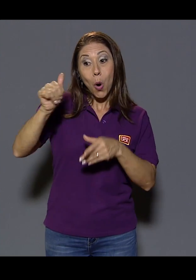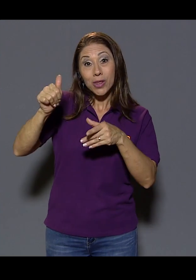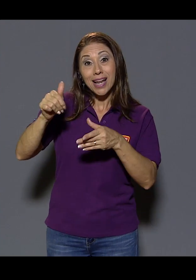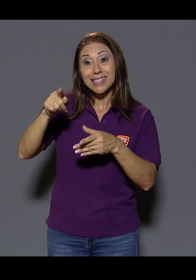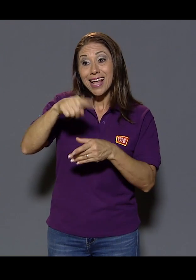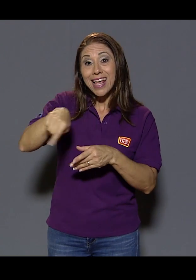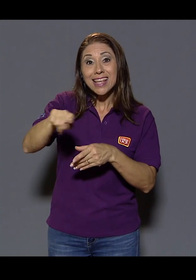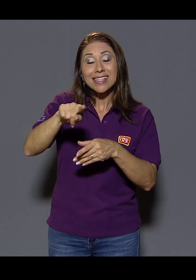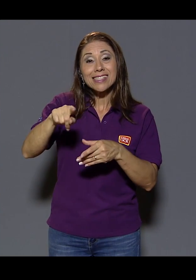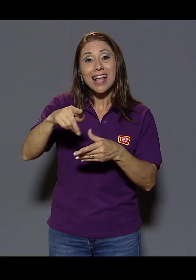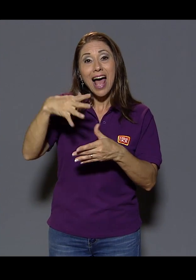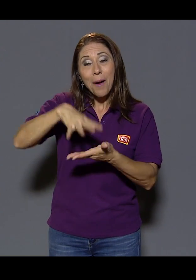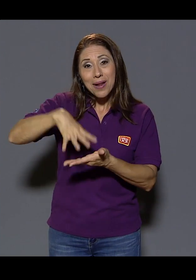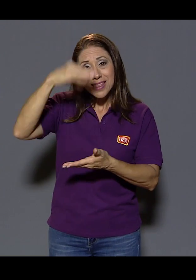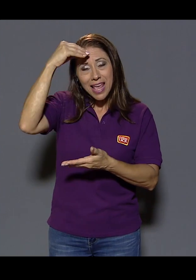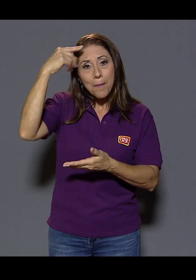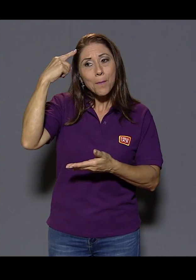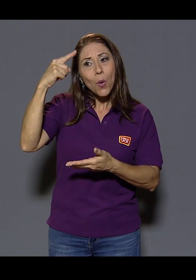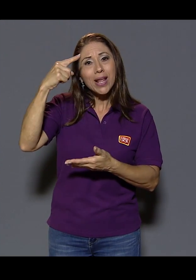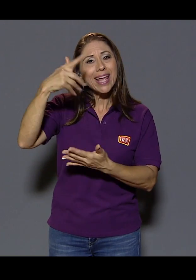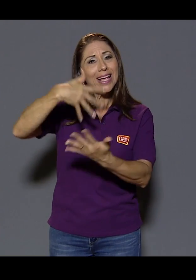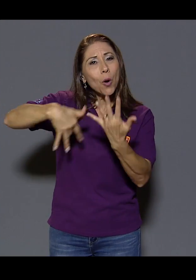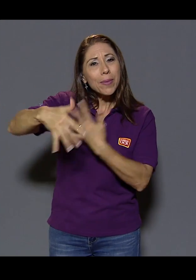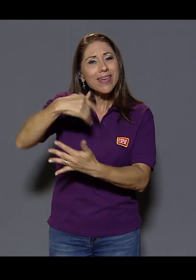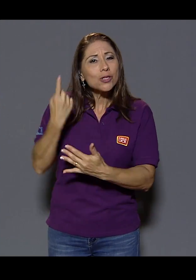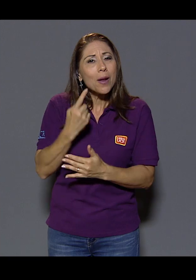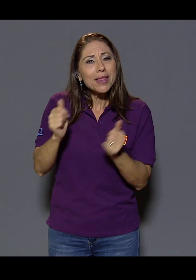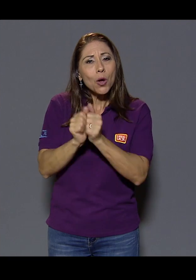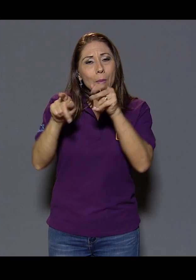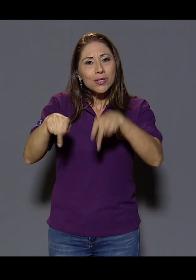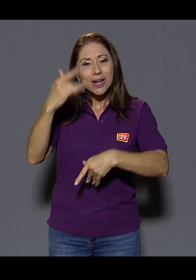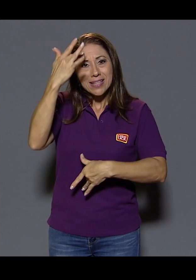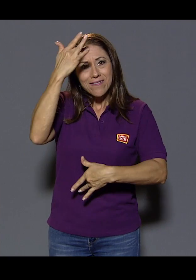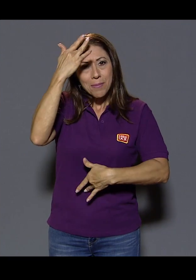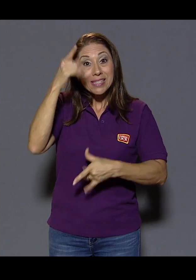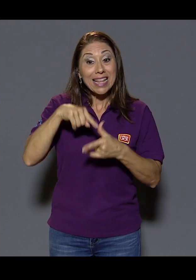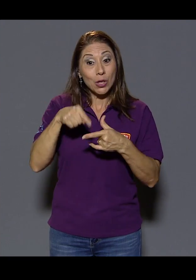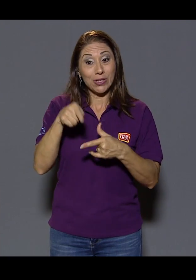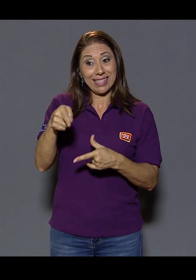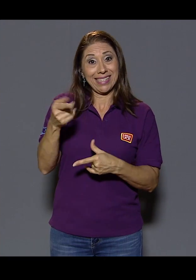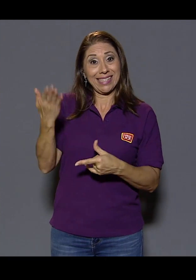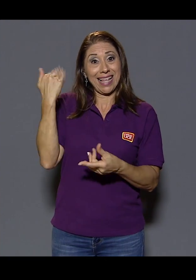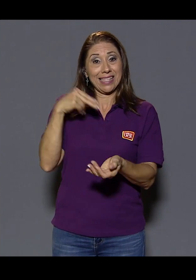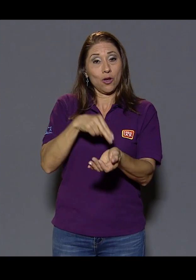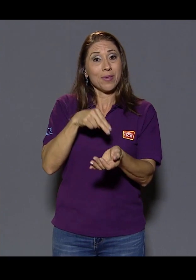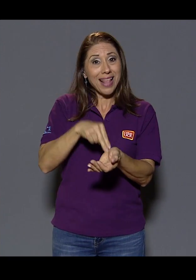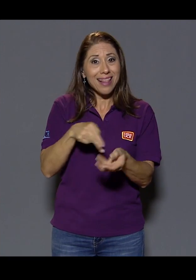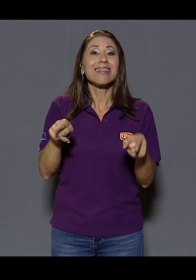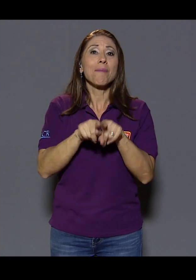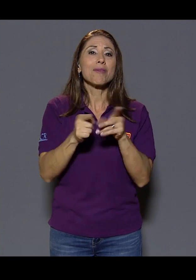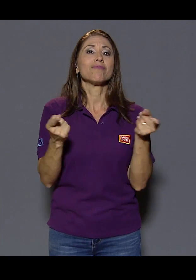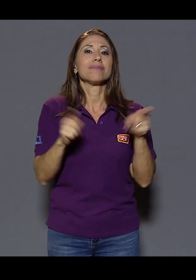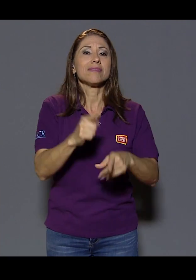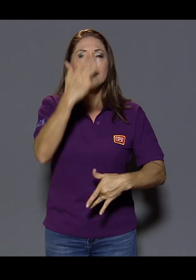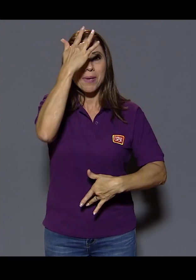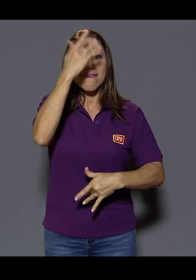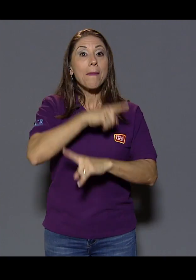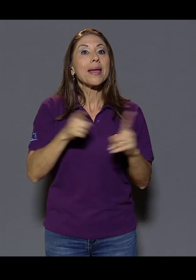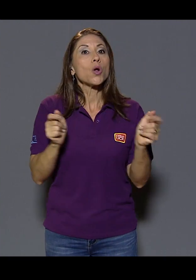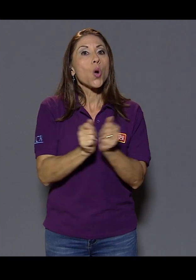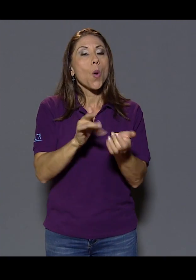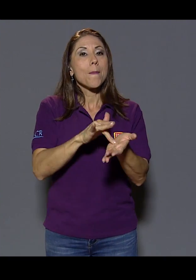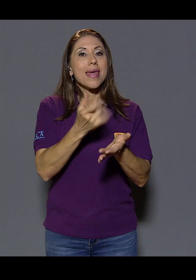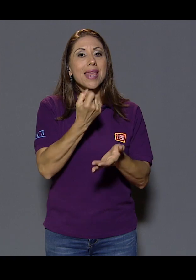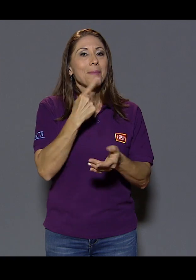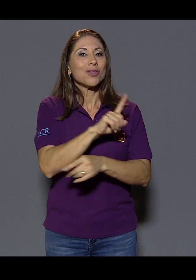entre personas enfermas. Entonces, el hospital también enfermaba. Pero eso con los medicamentos ya no es así. La